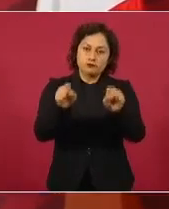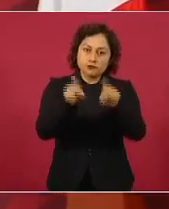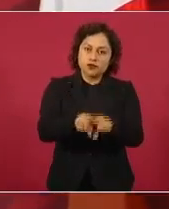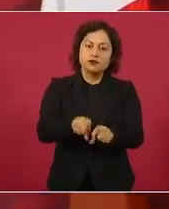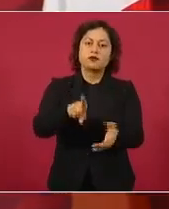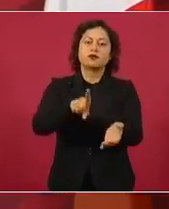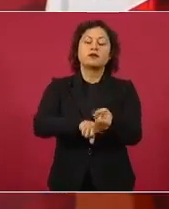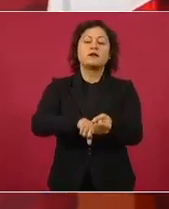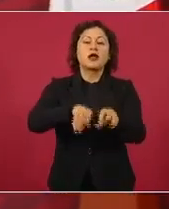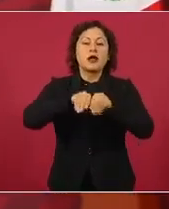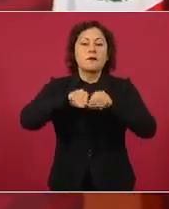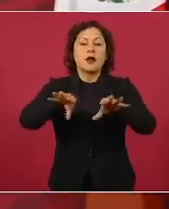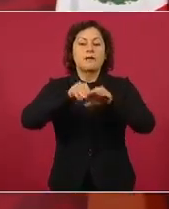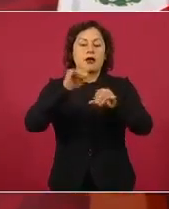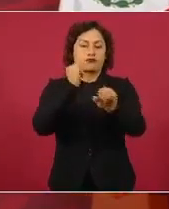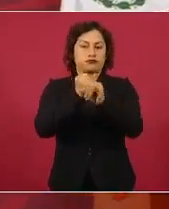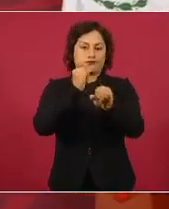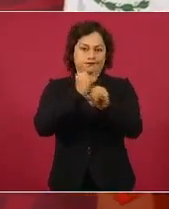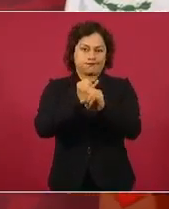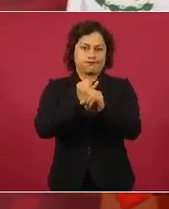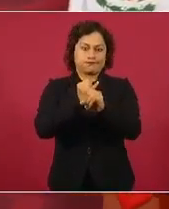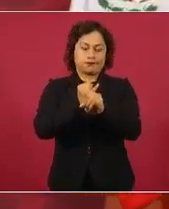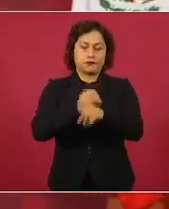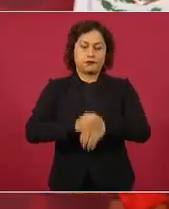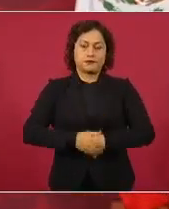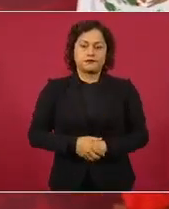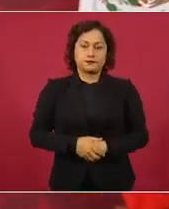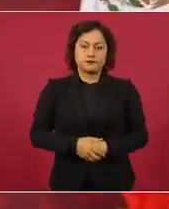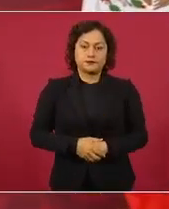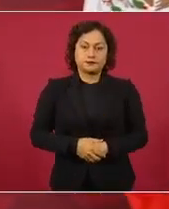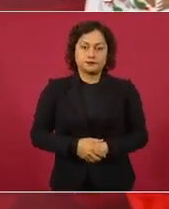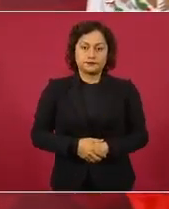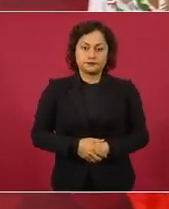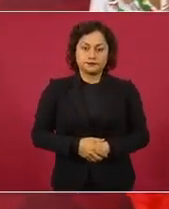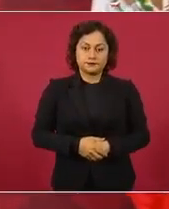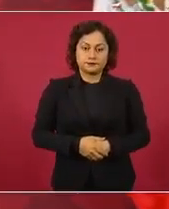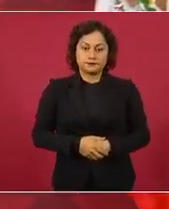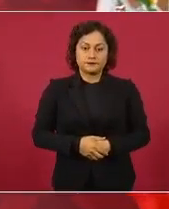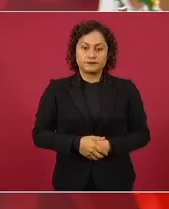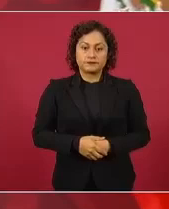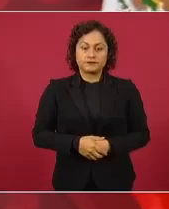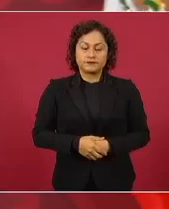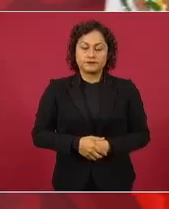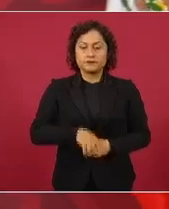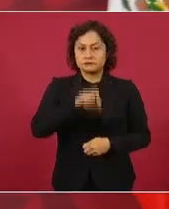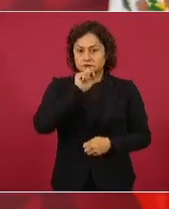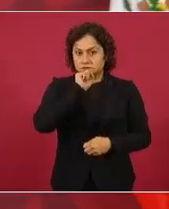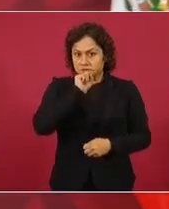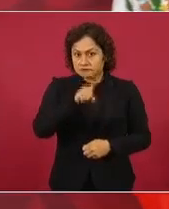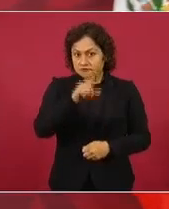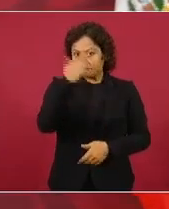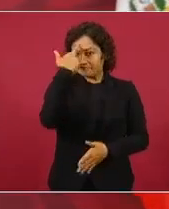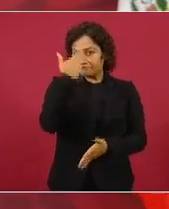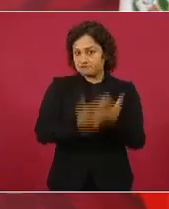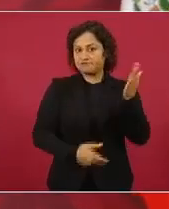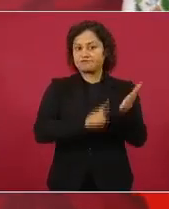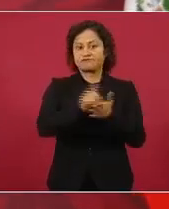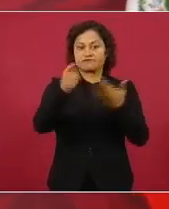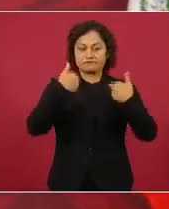violaciones de derechos humanos,